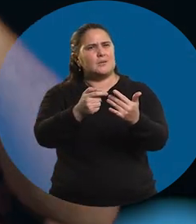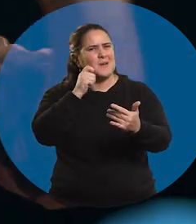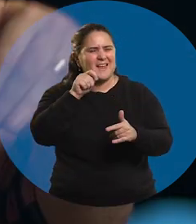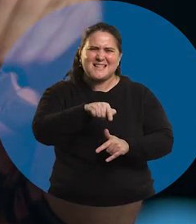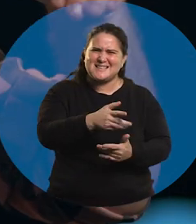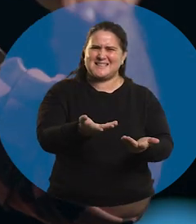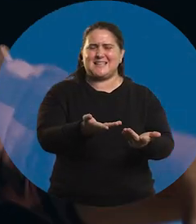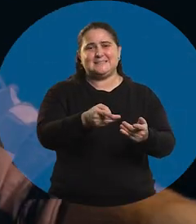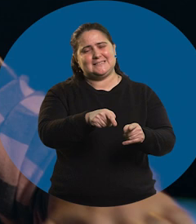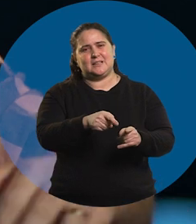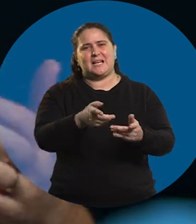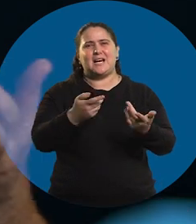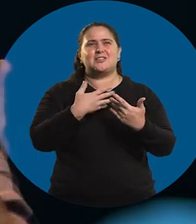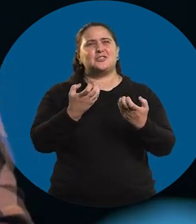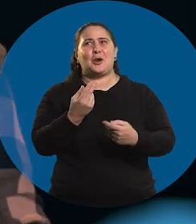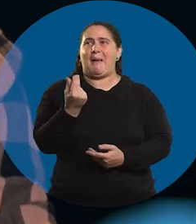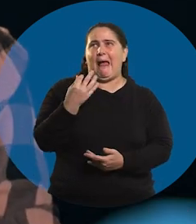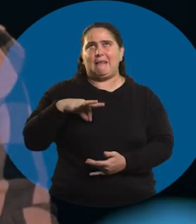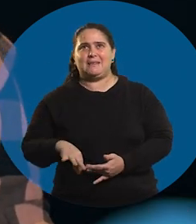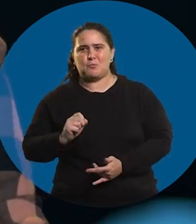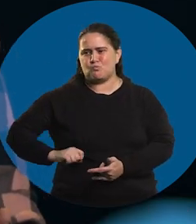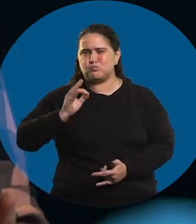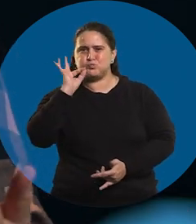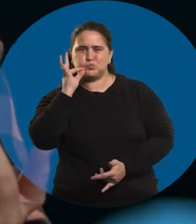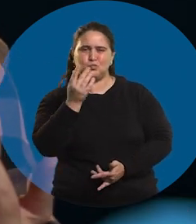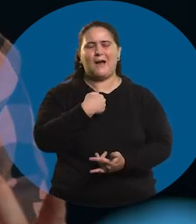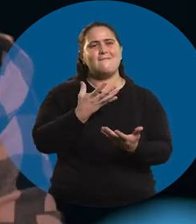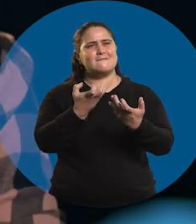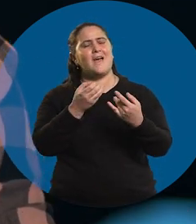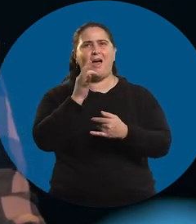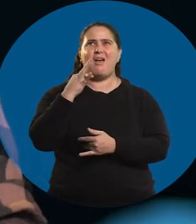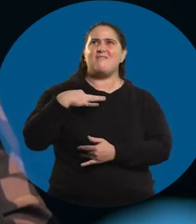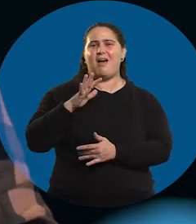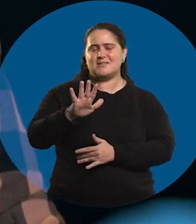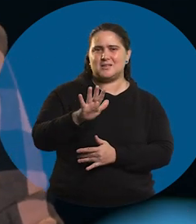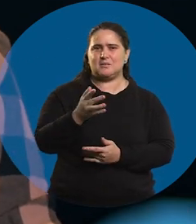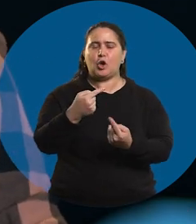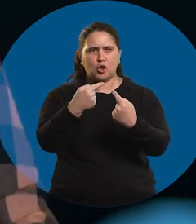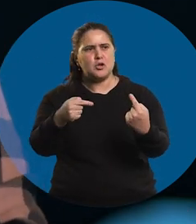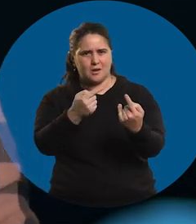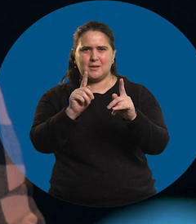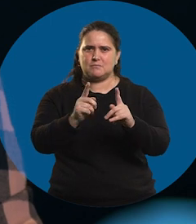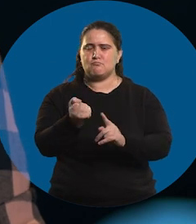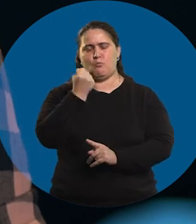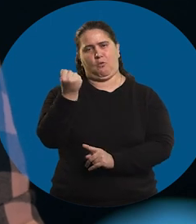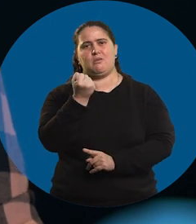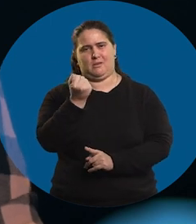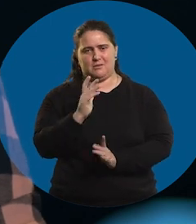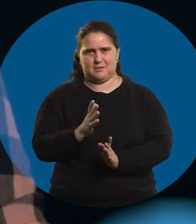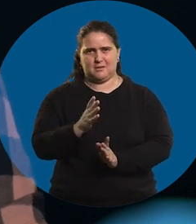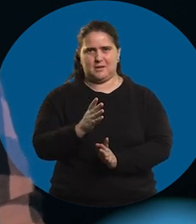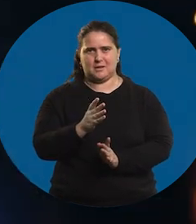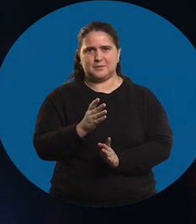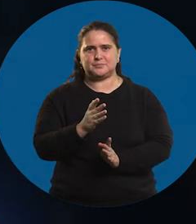tener que... A esa altura está, uy, voy a hacer plata o voy a poder vivir como quiero. Y hay otras cosas que son mucho más